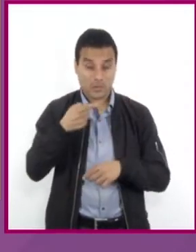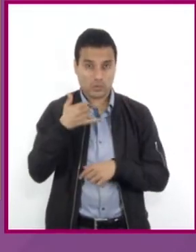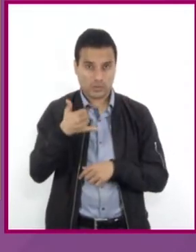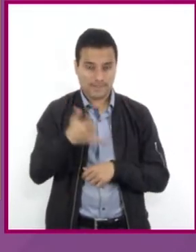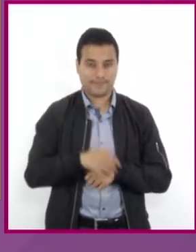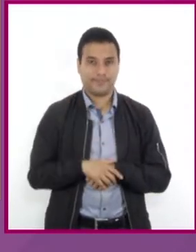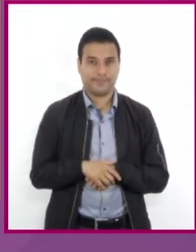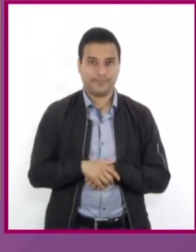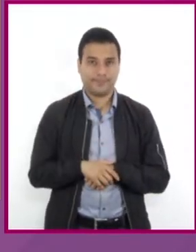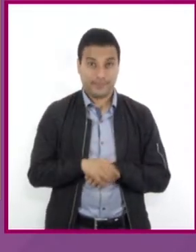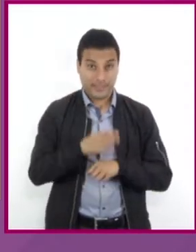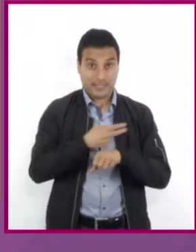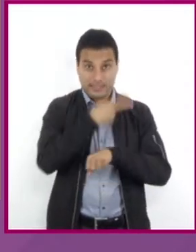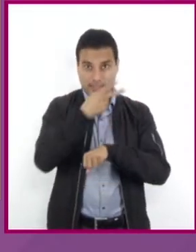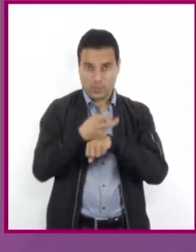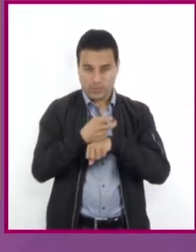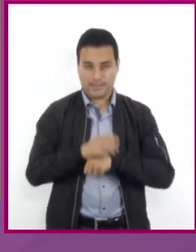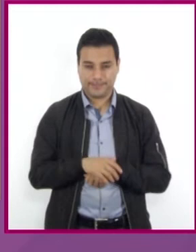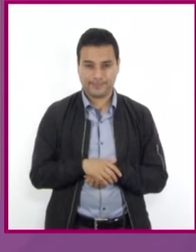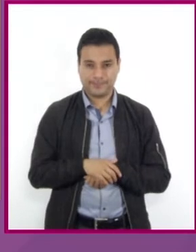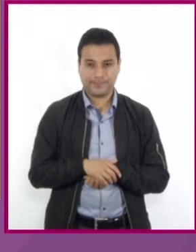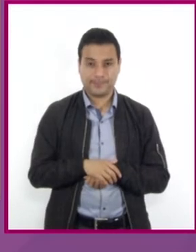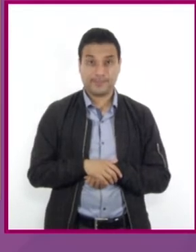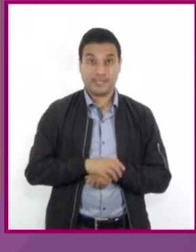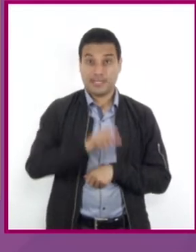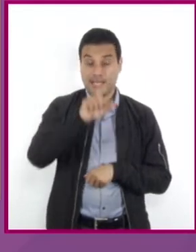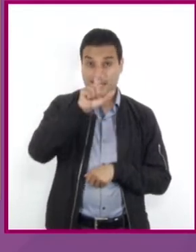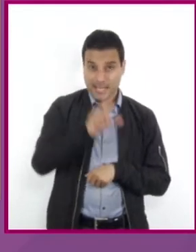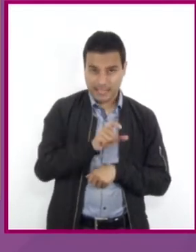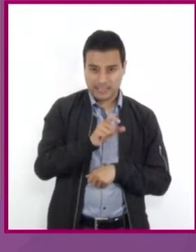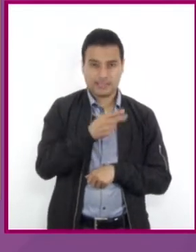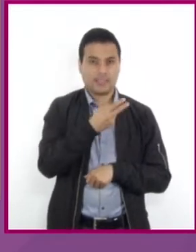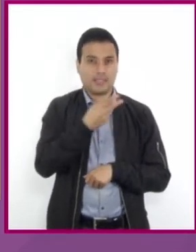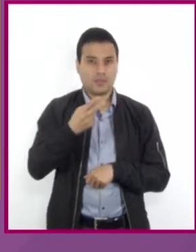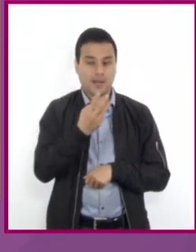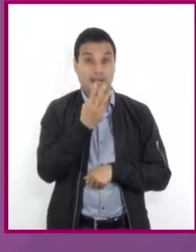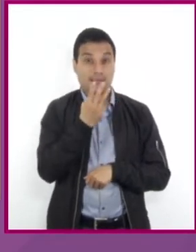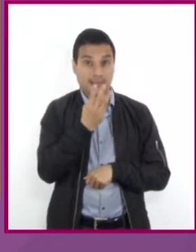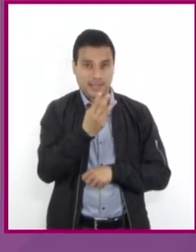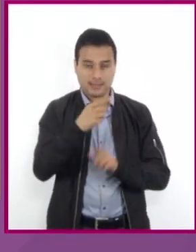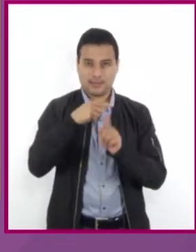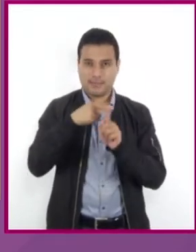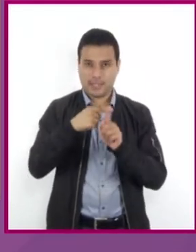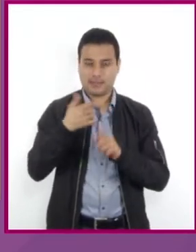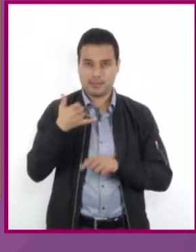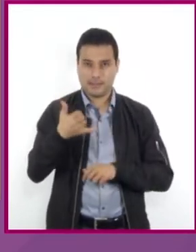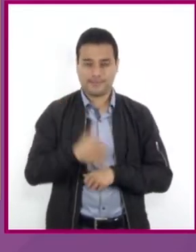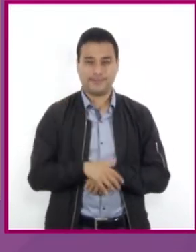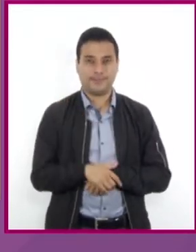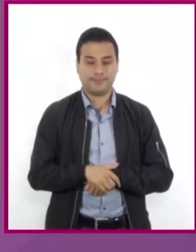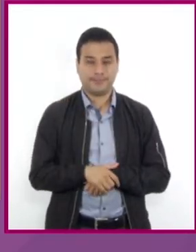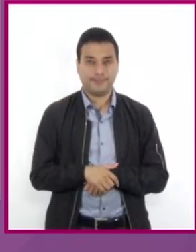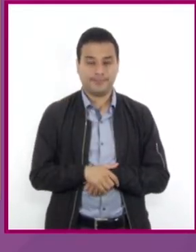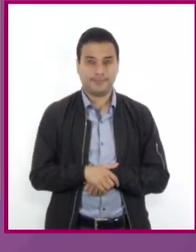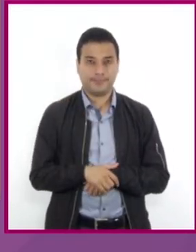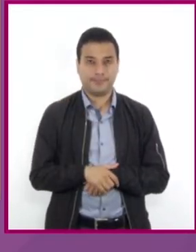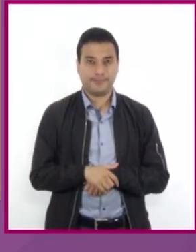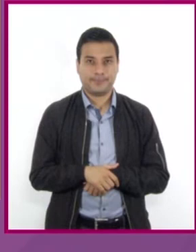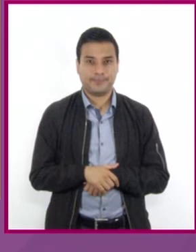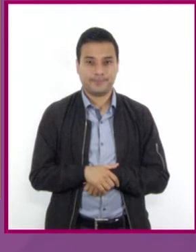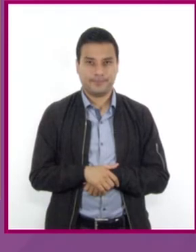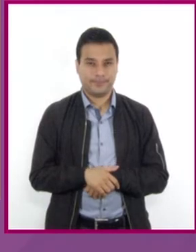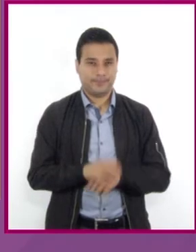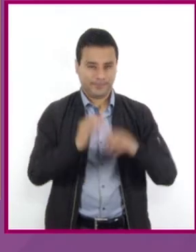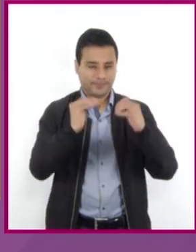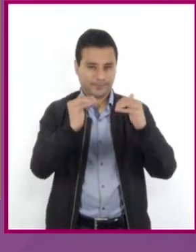Y la segunda ecuación es X es igual a 3 más Y. Quedando de la siguiente